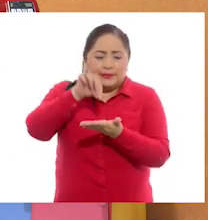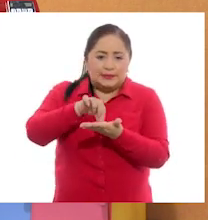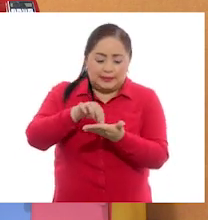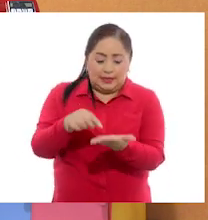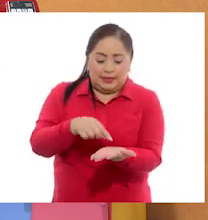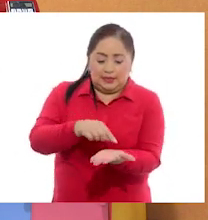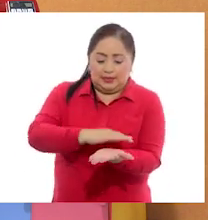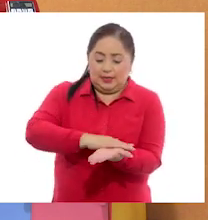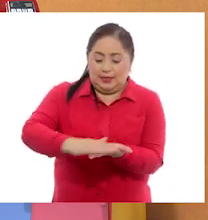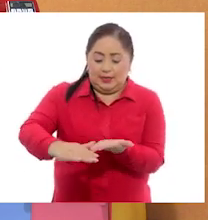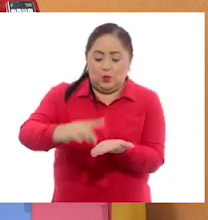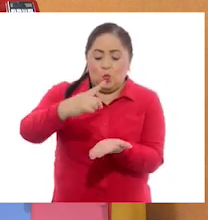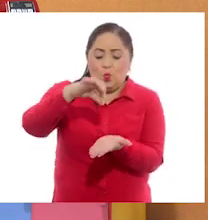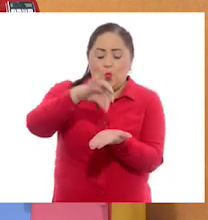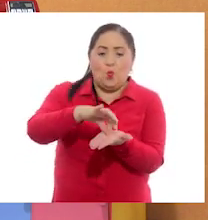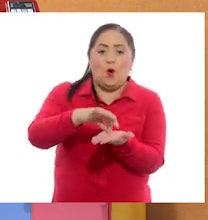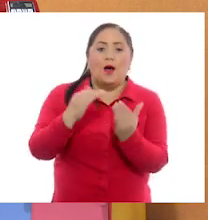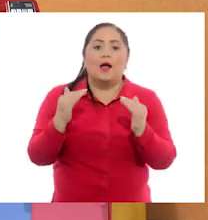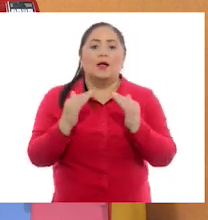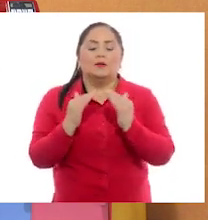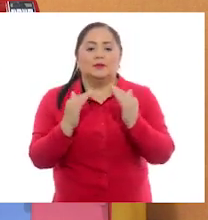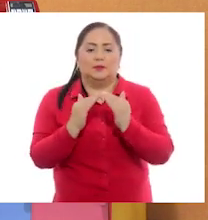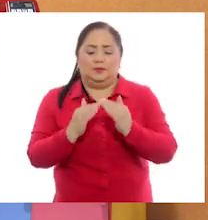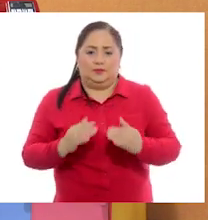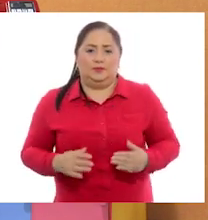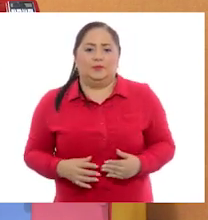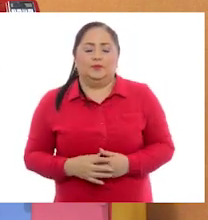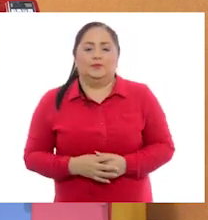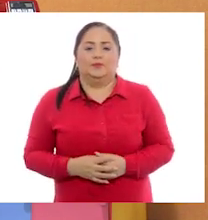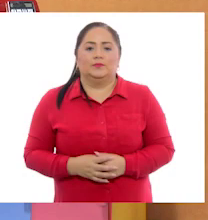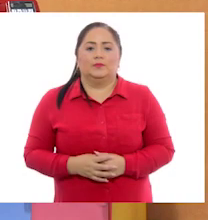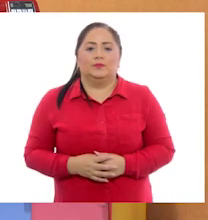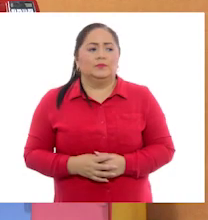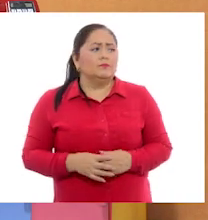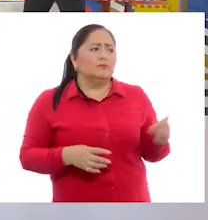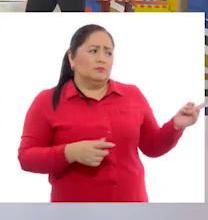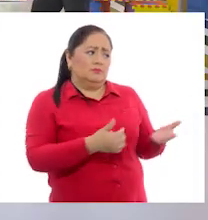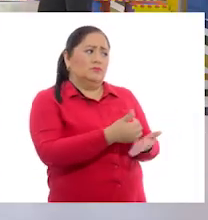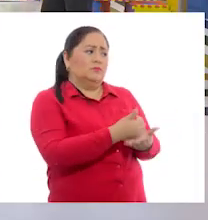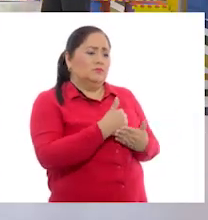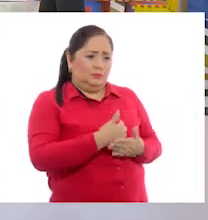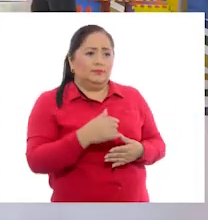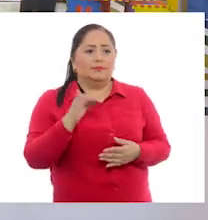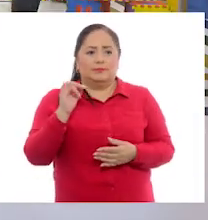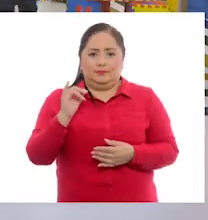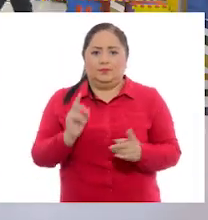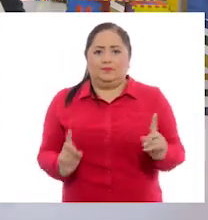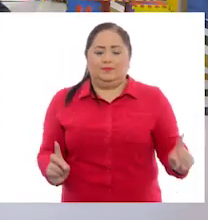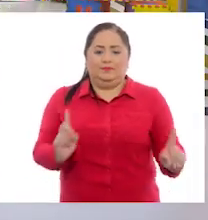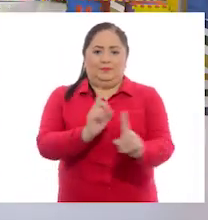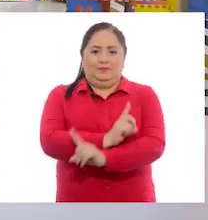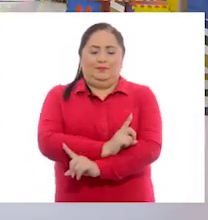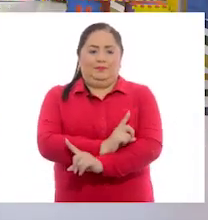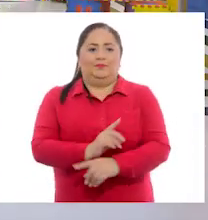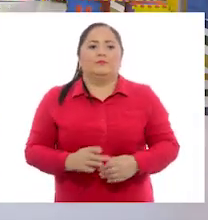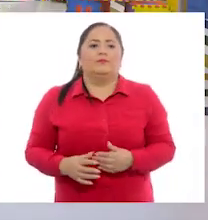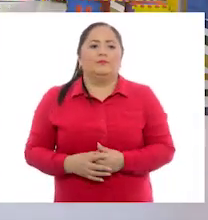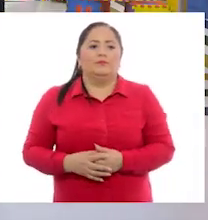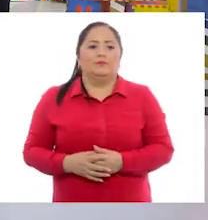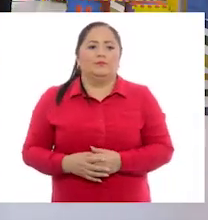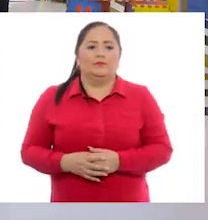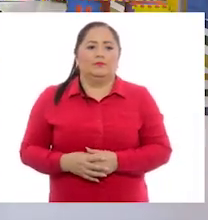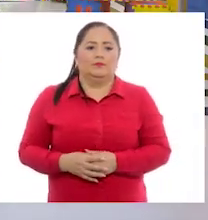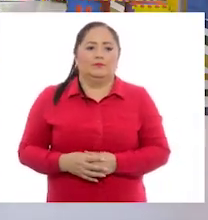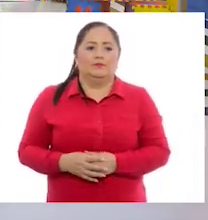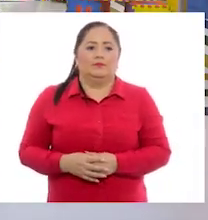todos una casa en el centro porque vamos a hacer un ejercicio. ¿Me ayudas, Pili? Claro que sí. ¿Te cambia el lugar? Claro que sí. Y te voy a